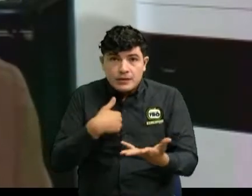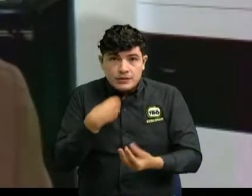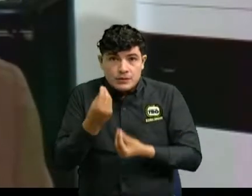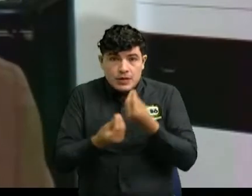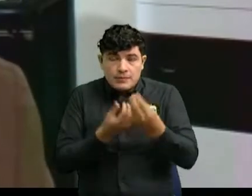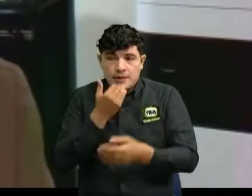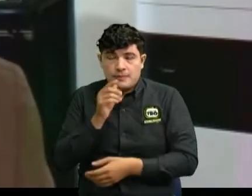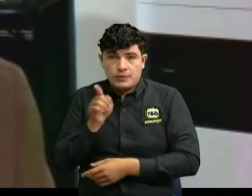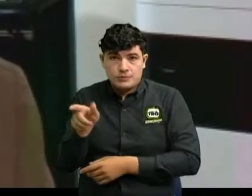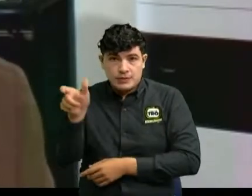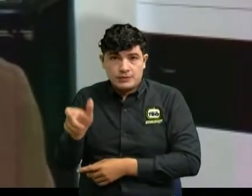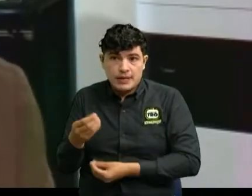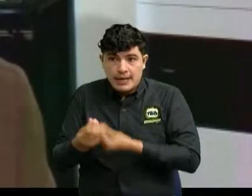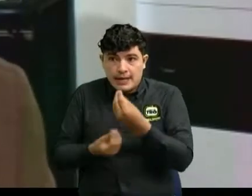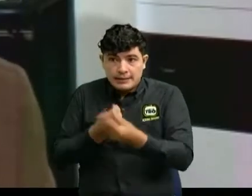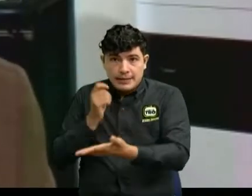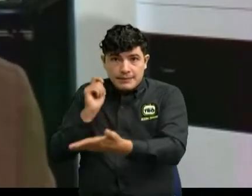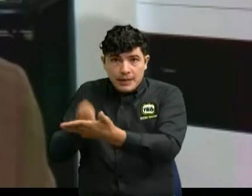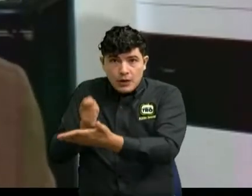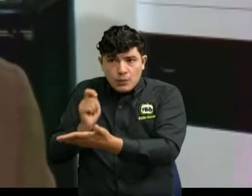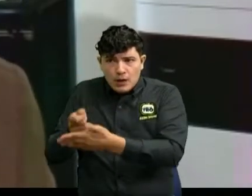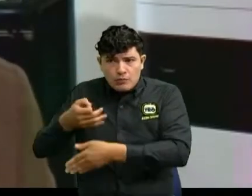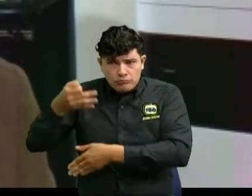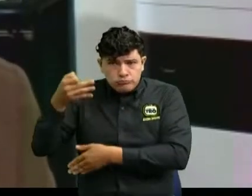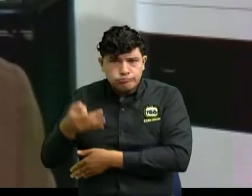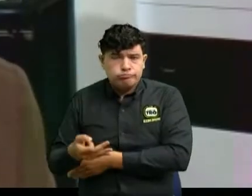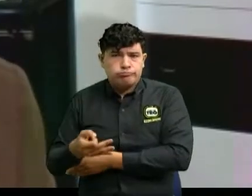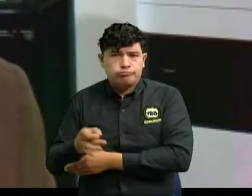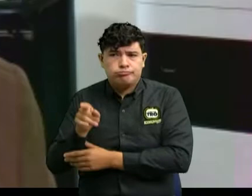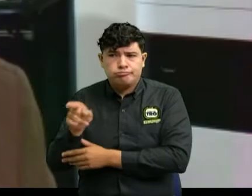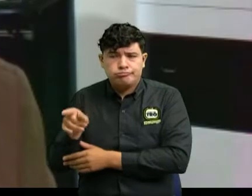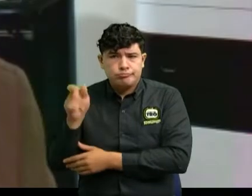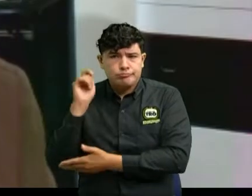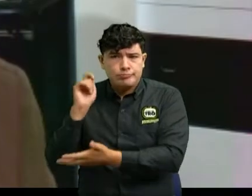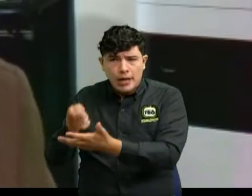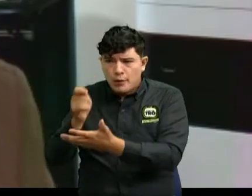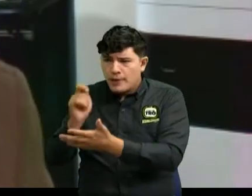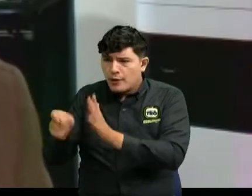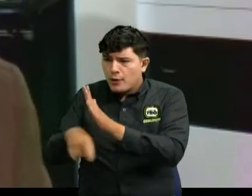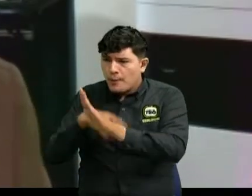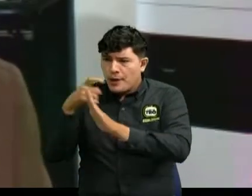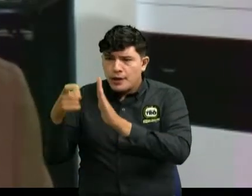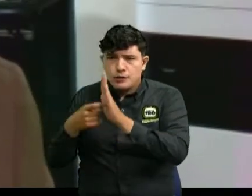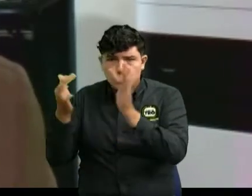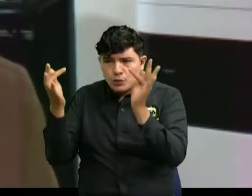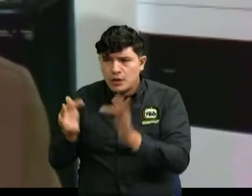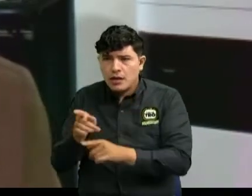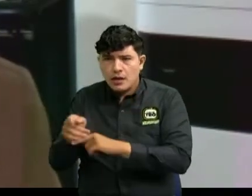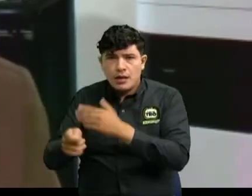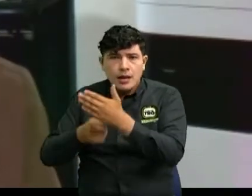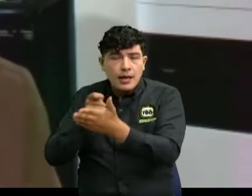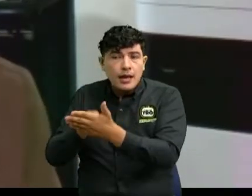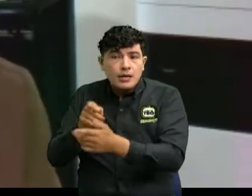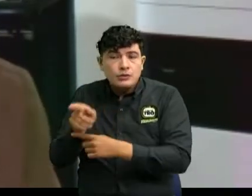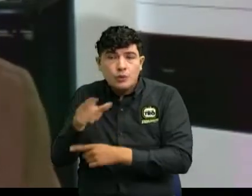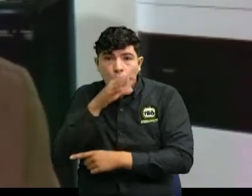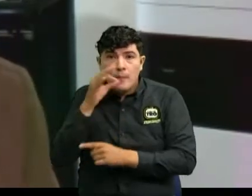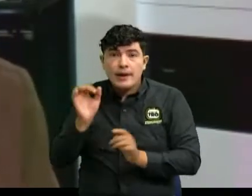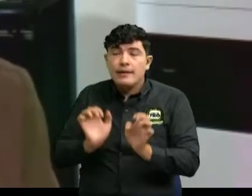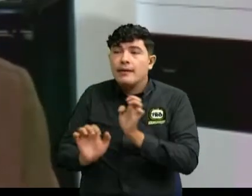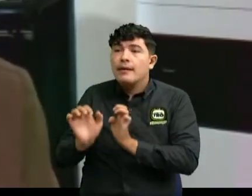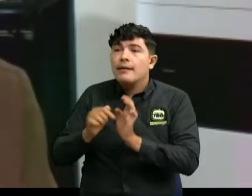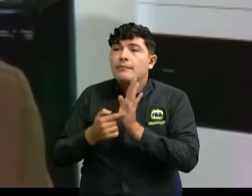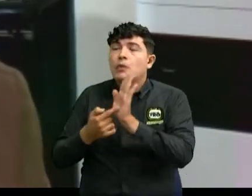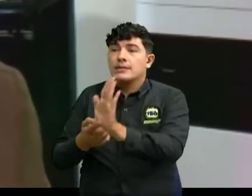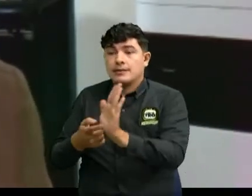caso del señor, realizó los pagos cumplidamente y pagó en la totalidad de cuotas, pues es lo que tiene que entrar a demostrarle a esta entidad